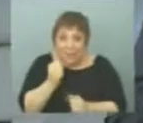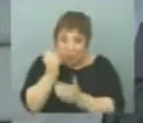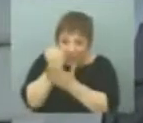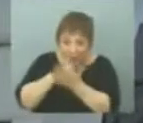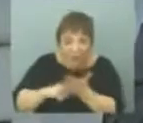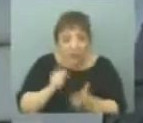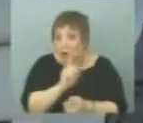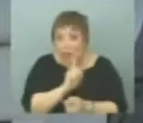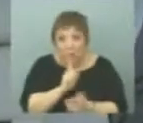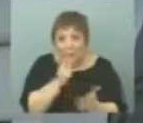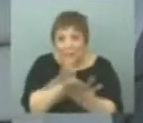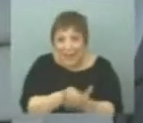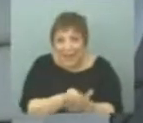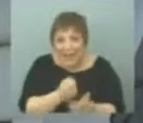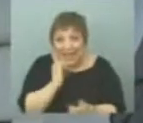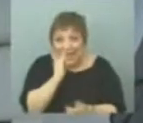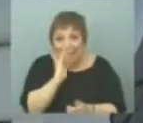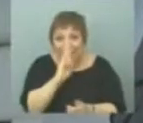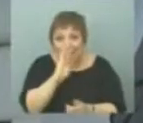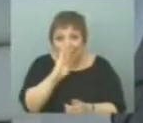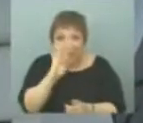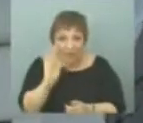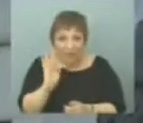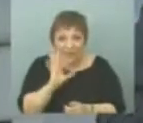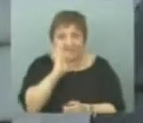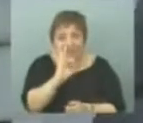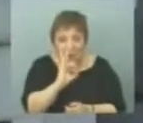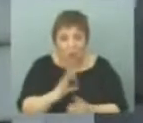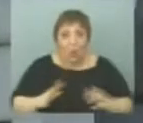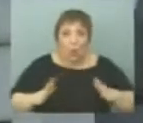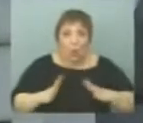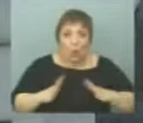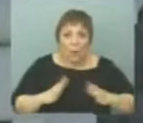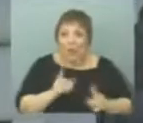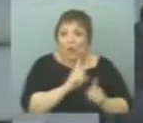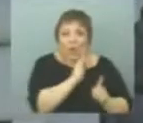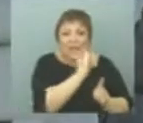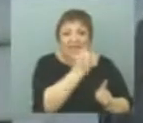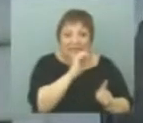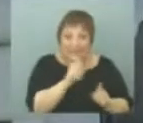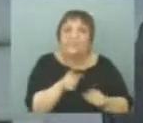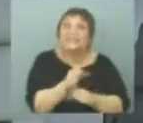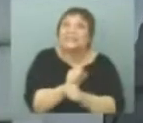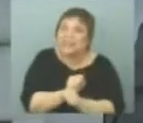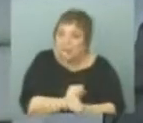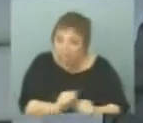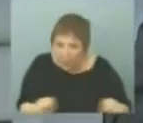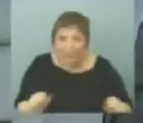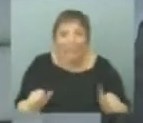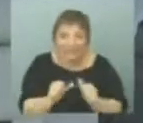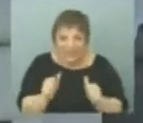la idea es que no pague cero, que pague cero IRPF, que los jubilados no paguen IAS. Eso se puede hacer, está costeado.